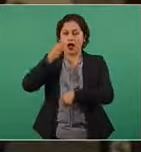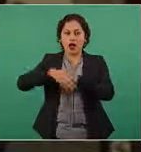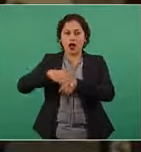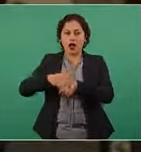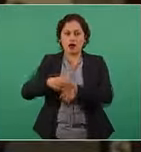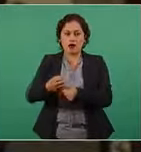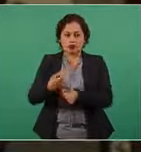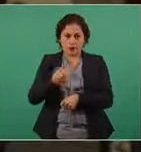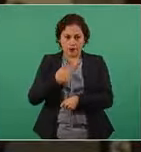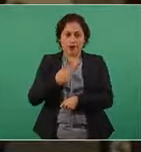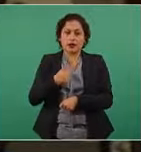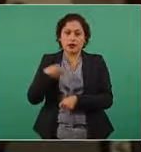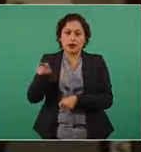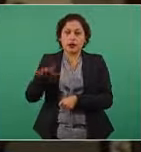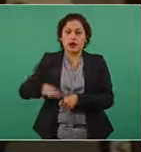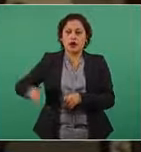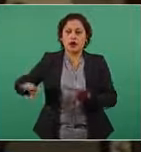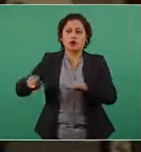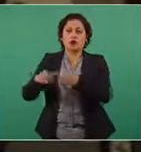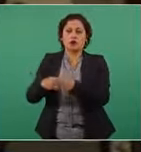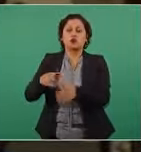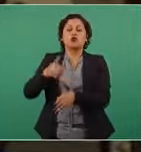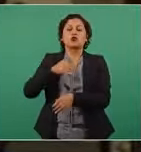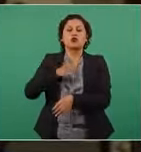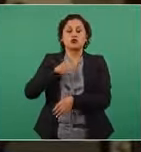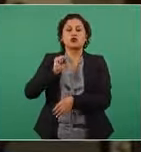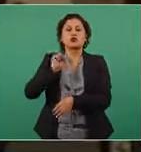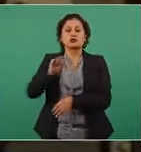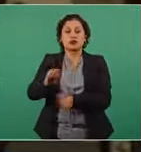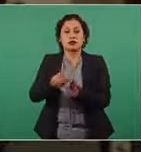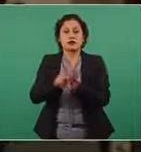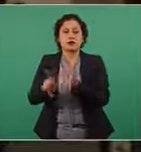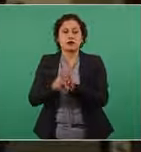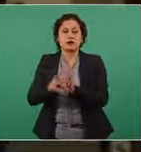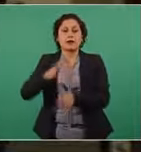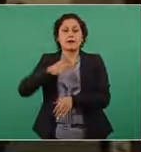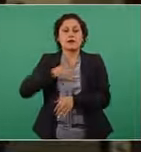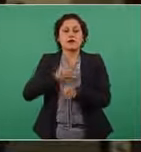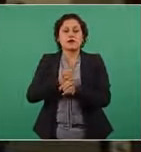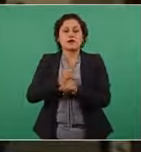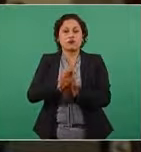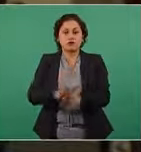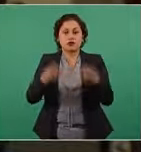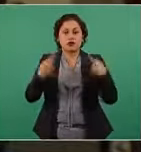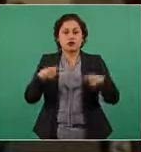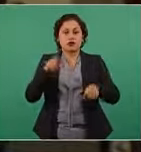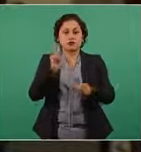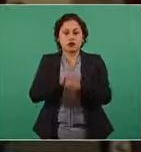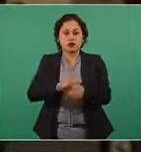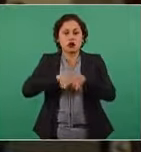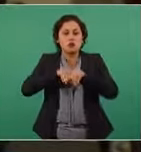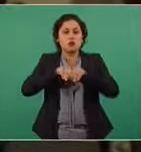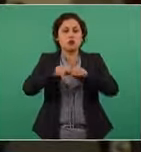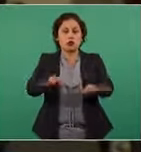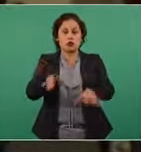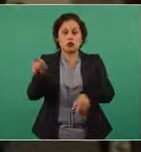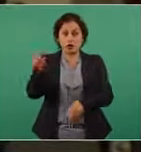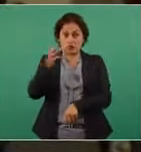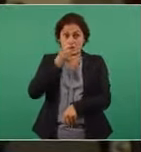se descargaron de difundir toda mi información personal en las redes sociales y me amenazaron directamente